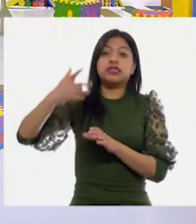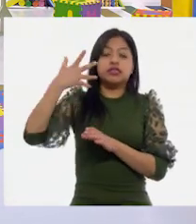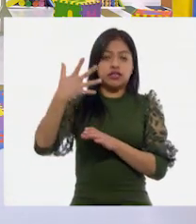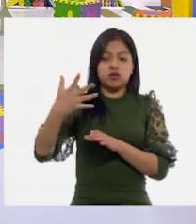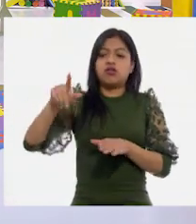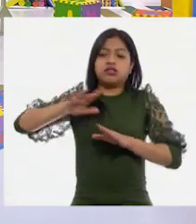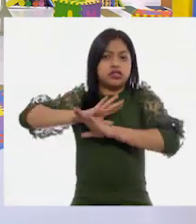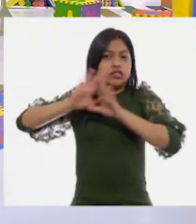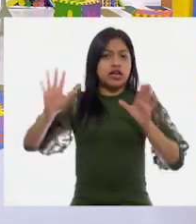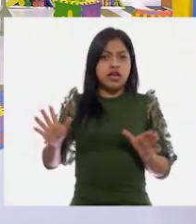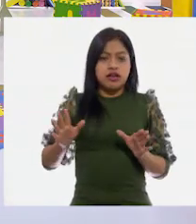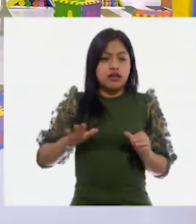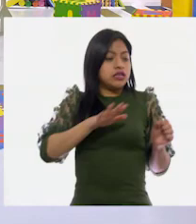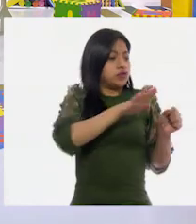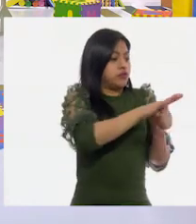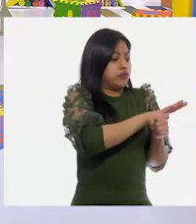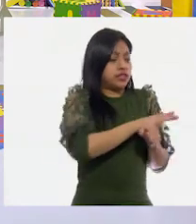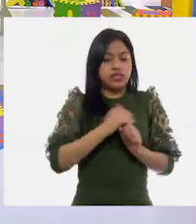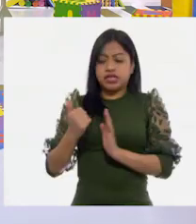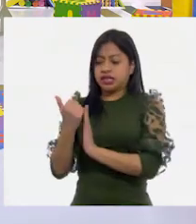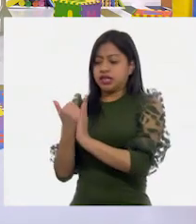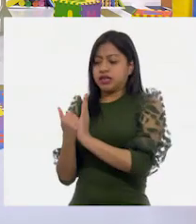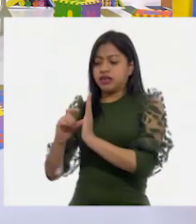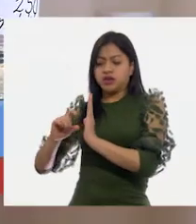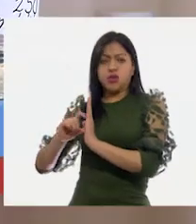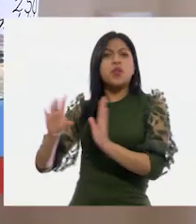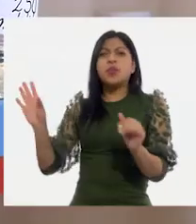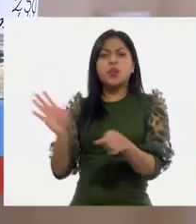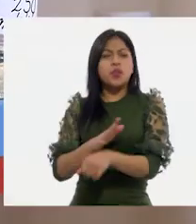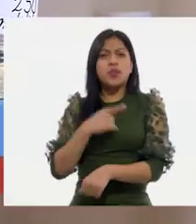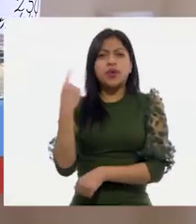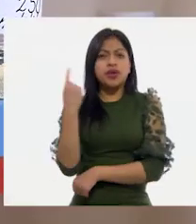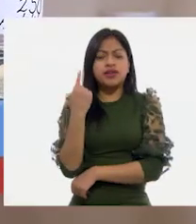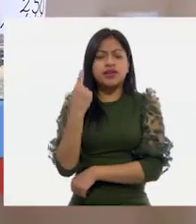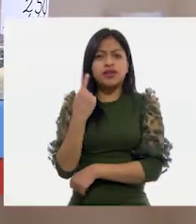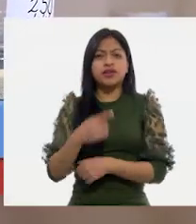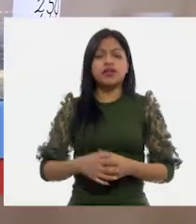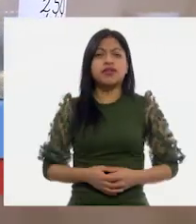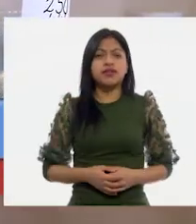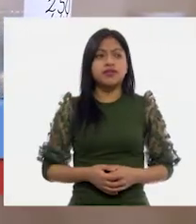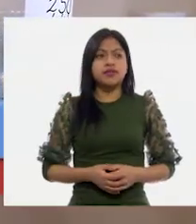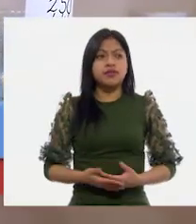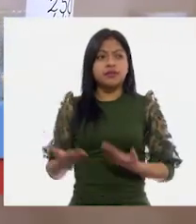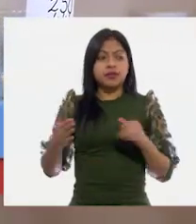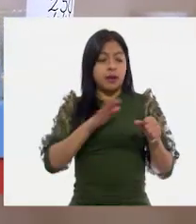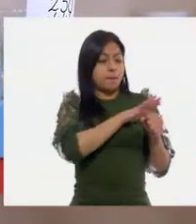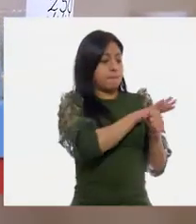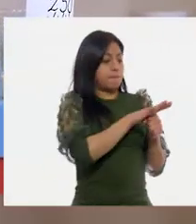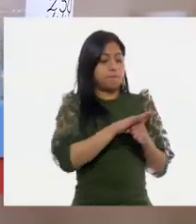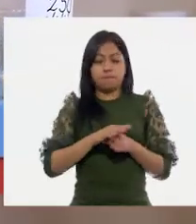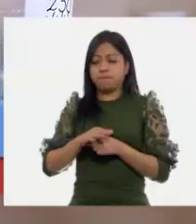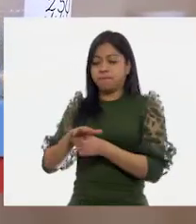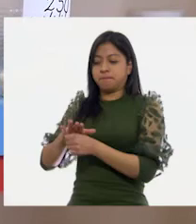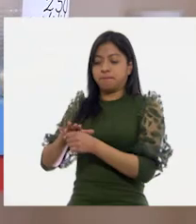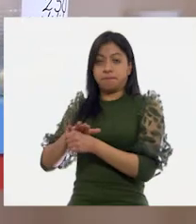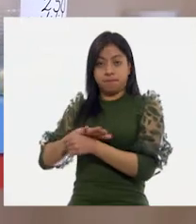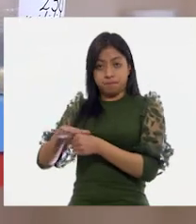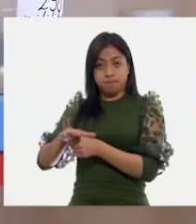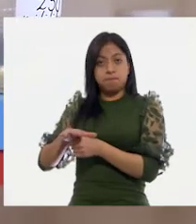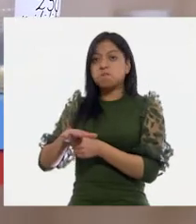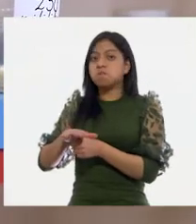¿qué es lo que está pasando, niñas y niños? Porque los vasos que ella llenó están a la misma altura y los que yo hice